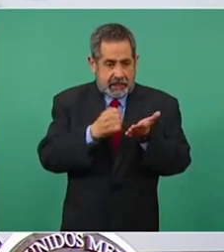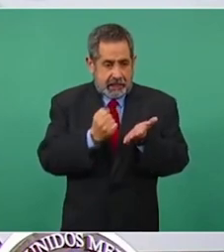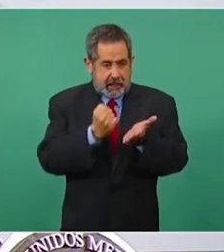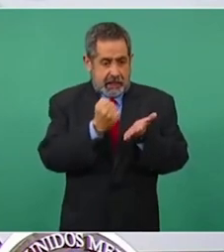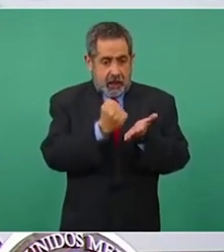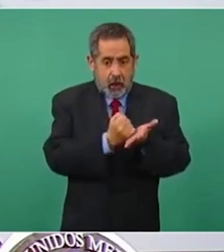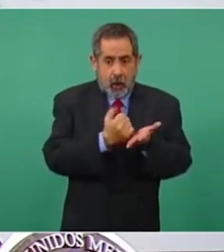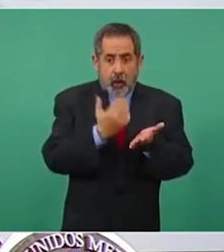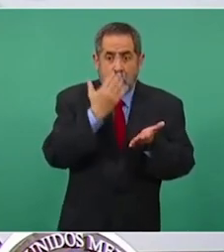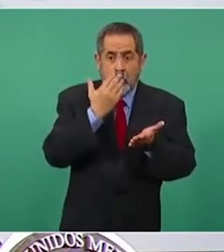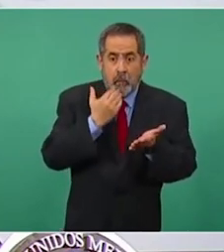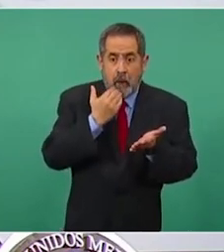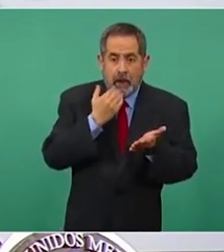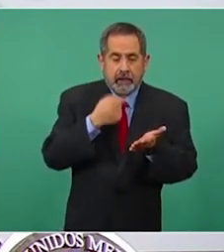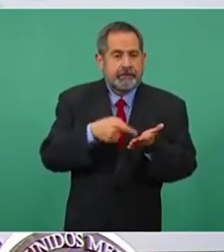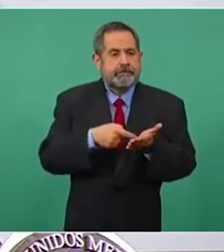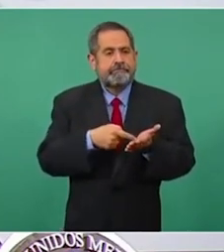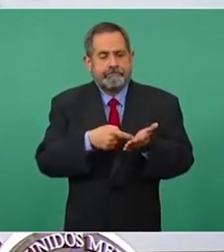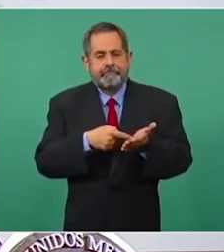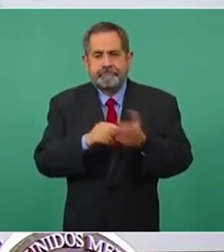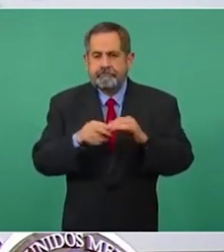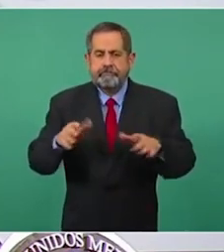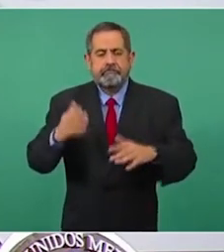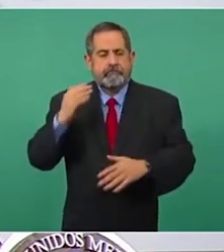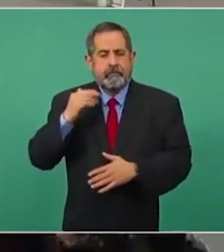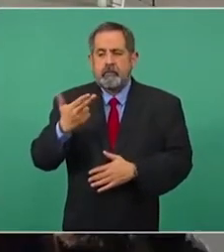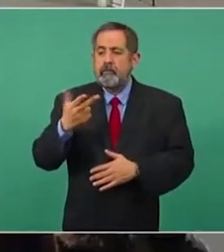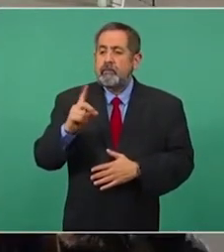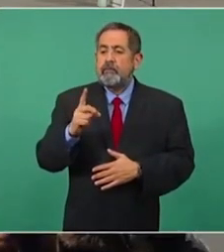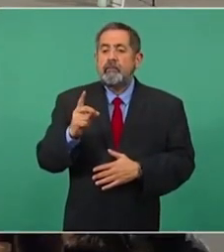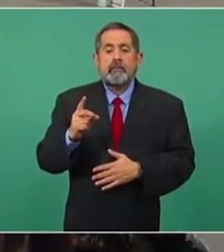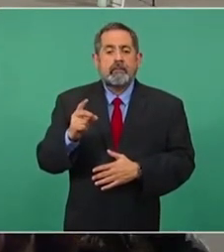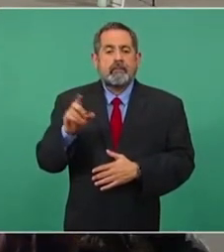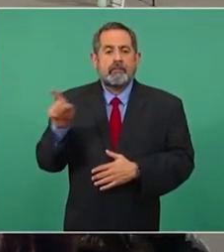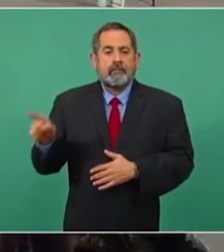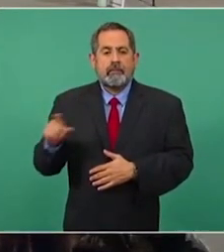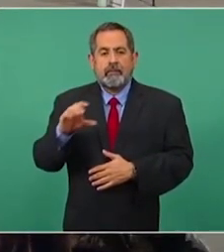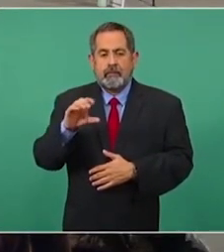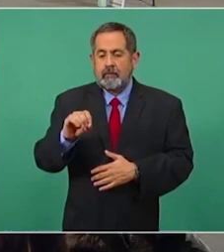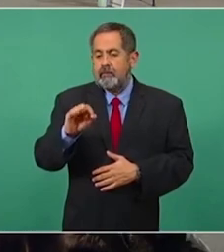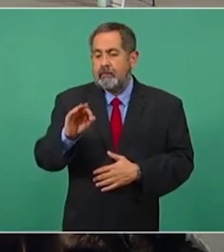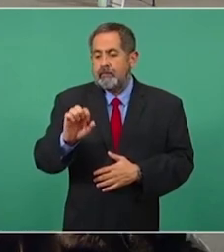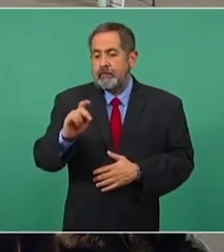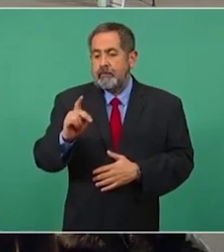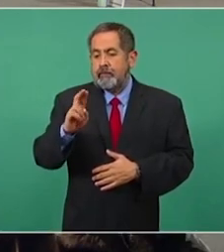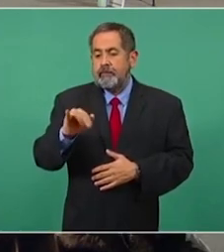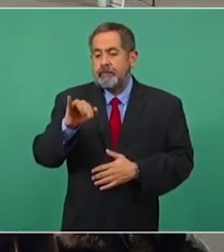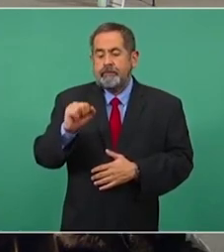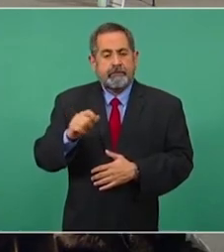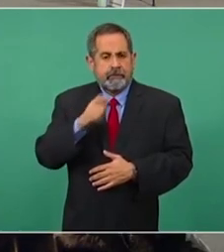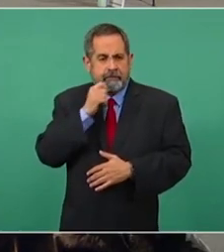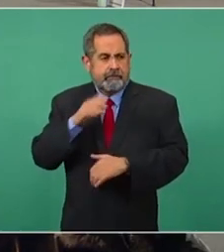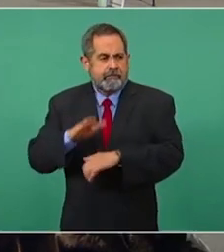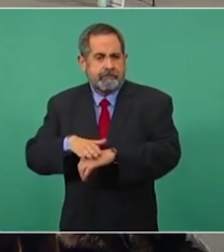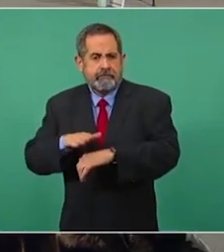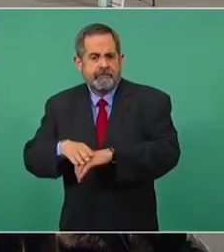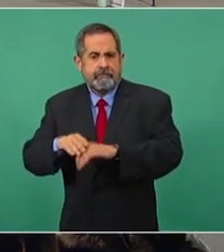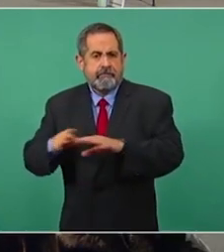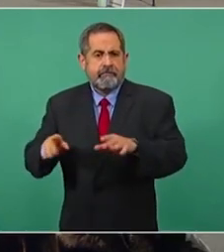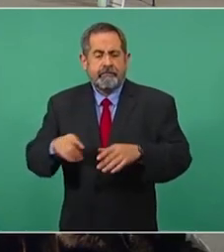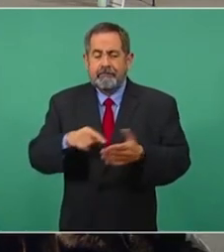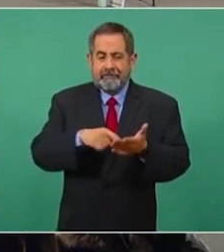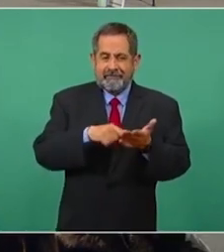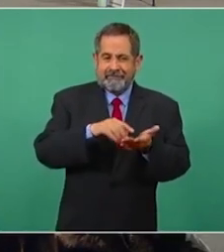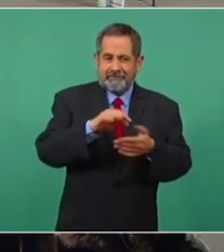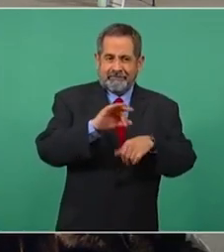El 8 de diciembre, la Comisión Federal para la Protección contra Riesgos Sanitarios alertó que el fármaco